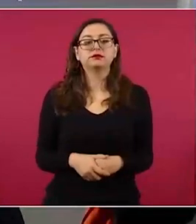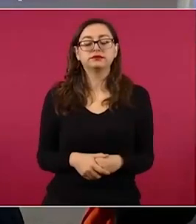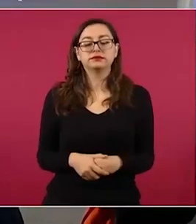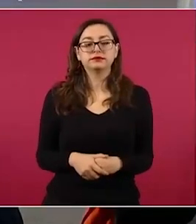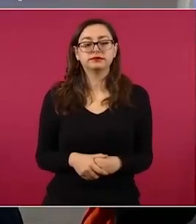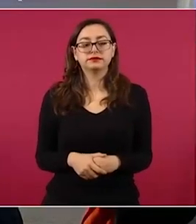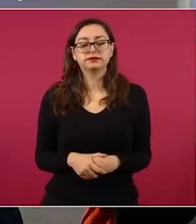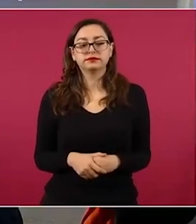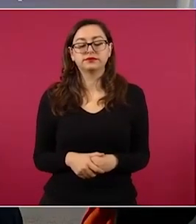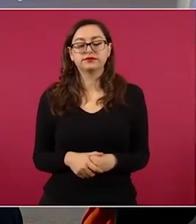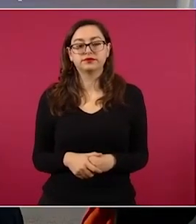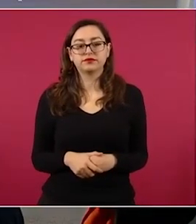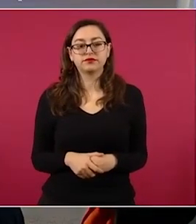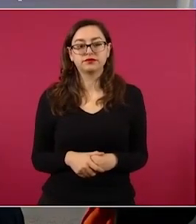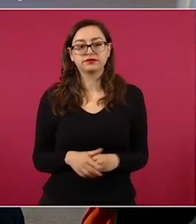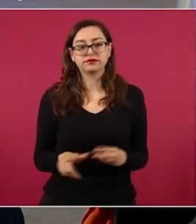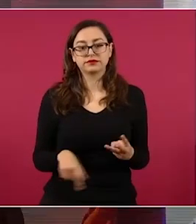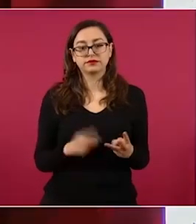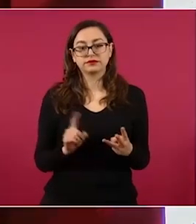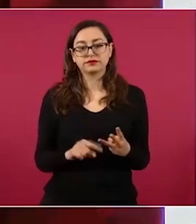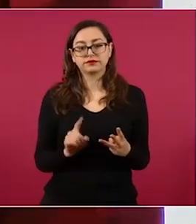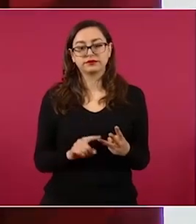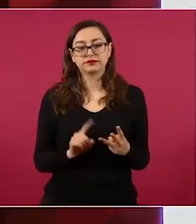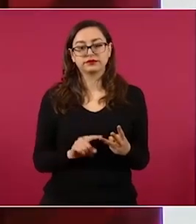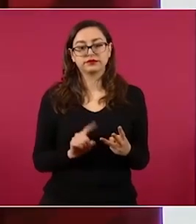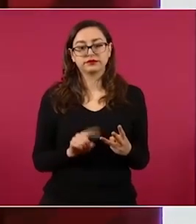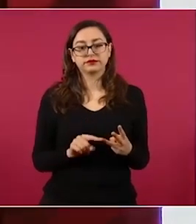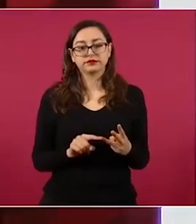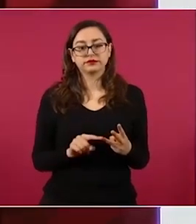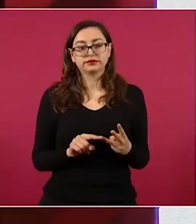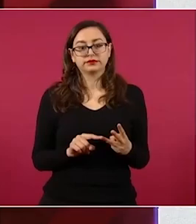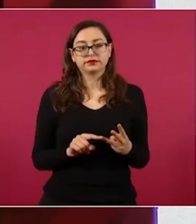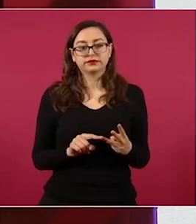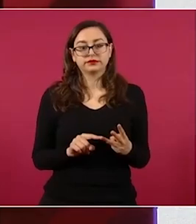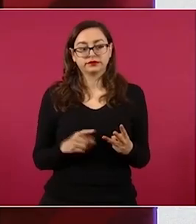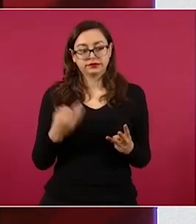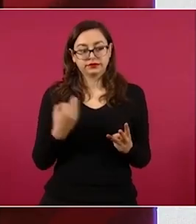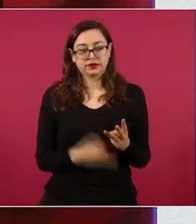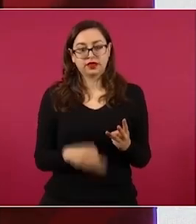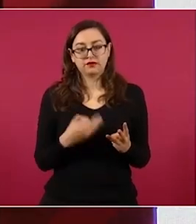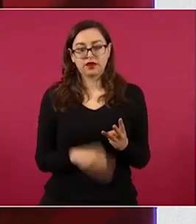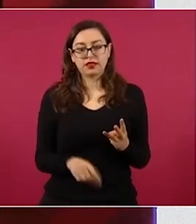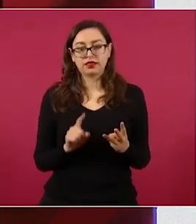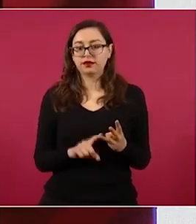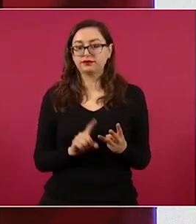chedraui y me falta una,